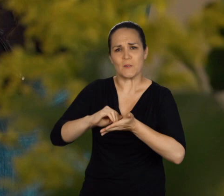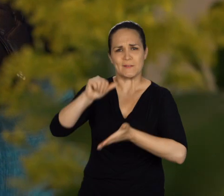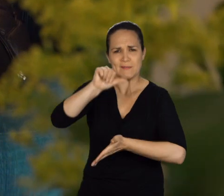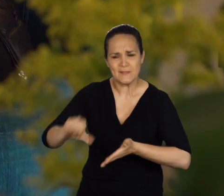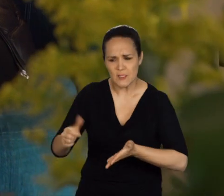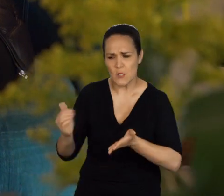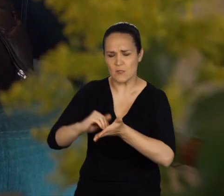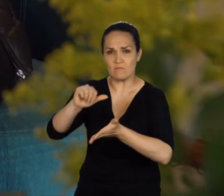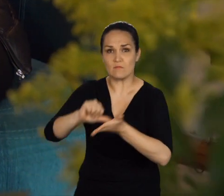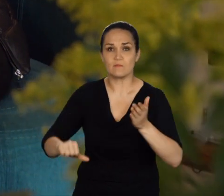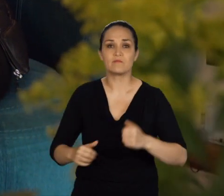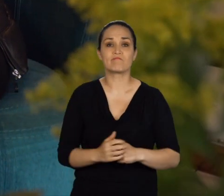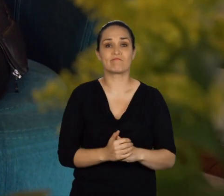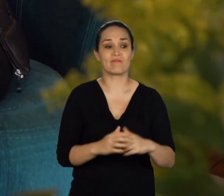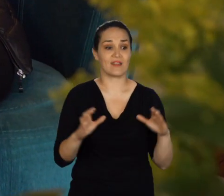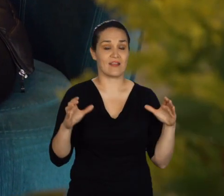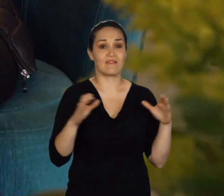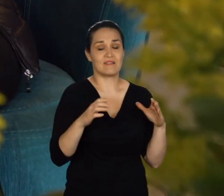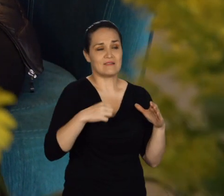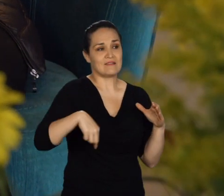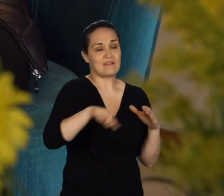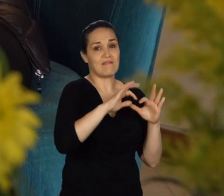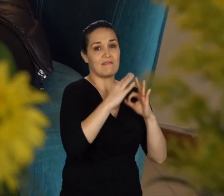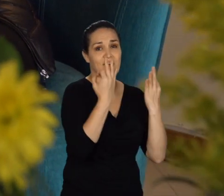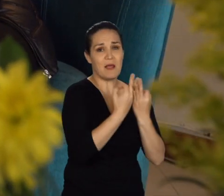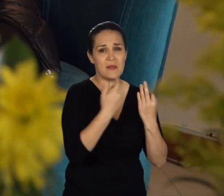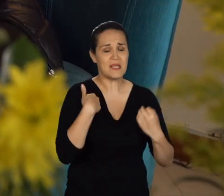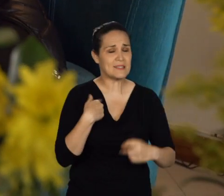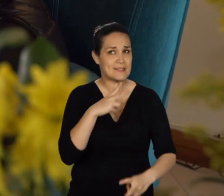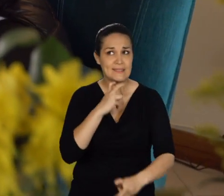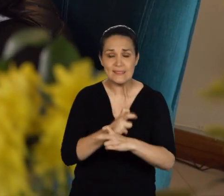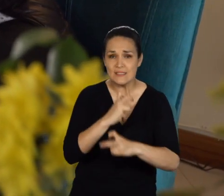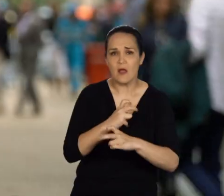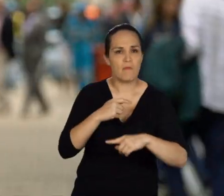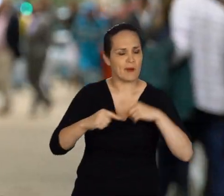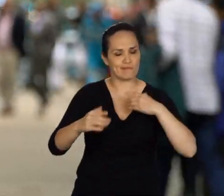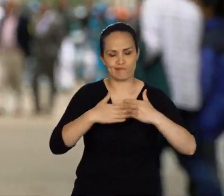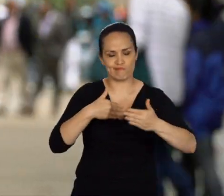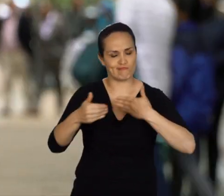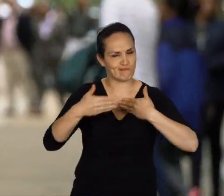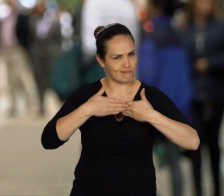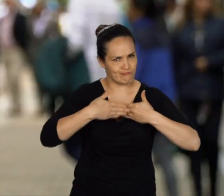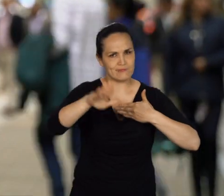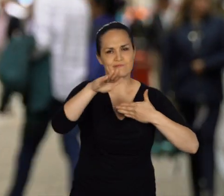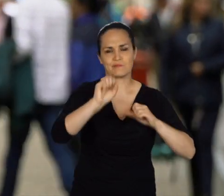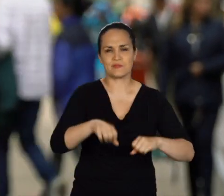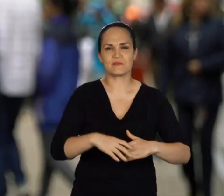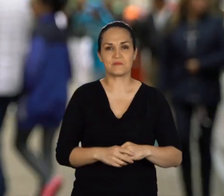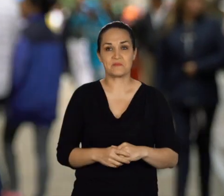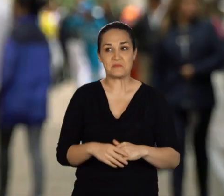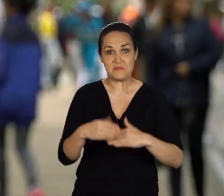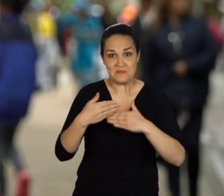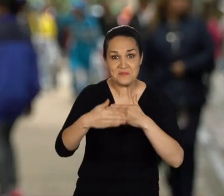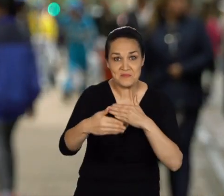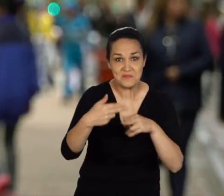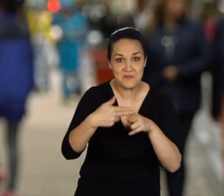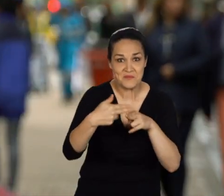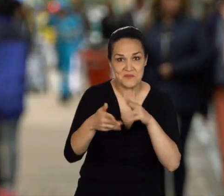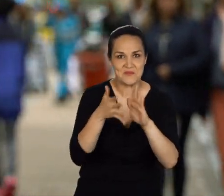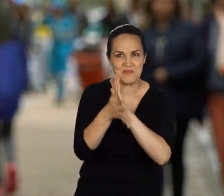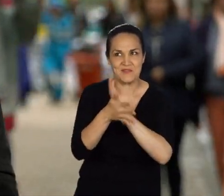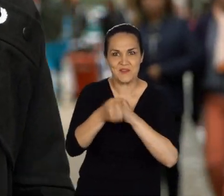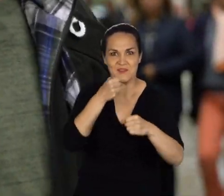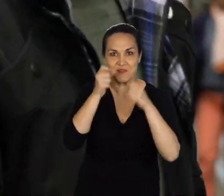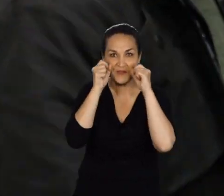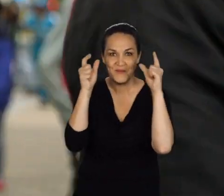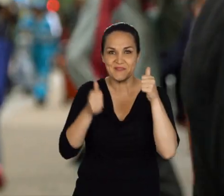un proceso bastante fuerte para nosotros, pero ya todo va pasando, como todo en la vida. Más adelante veremos qué sorpresa le tiene Sandra a